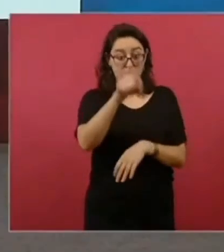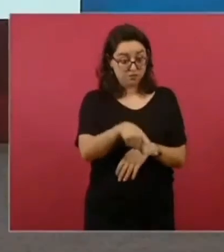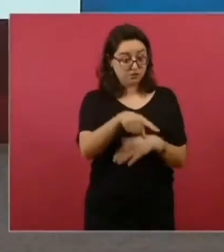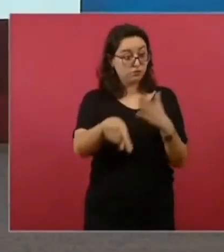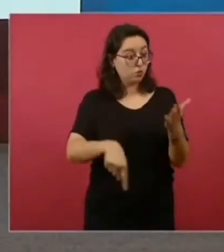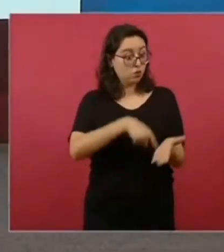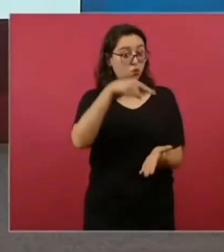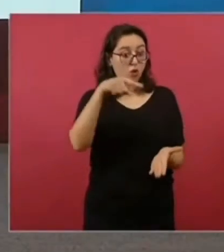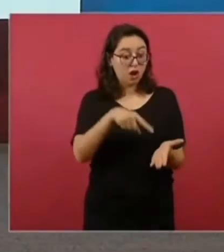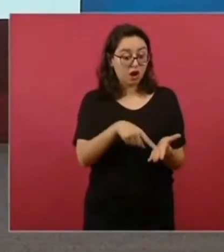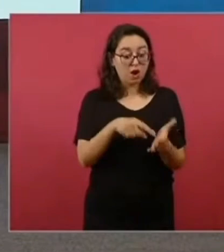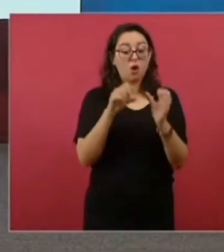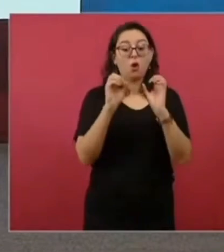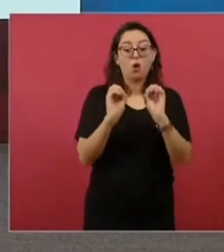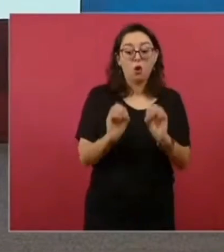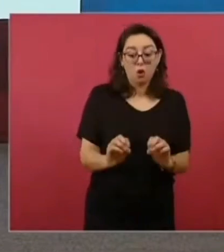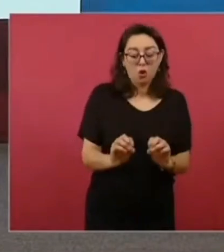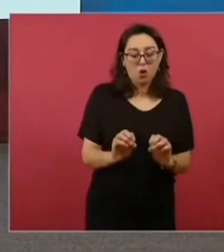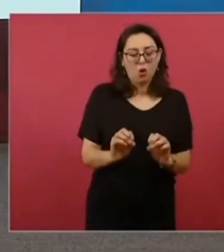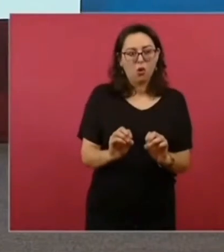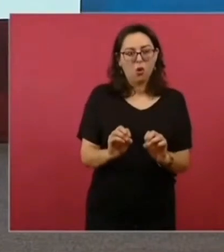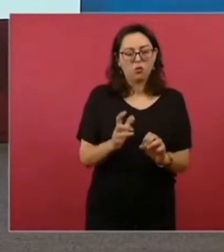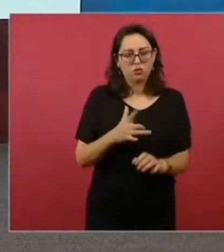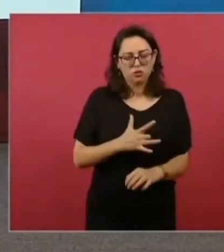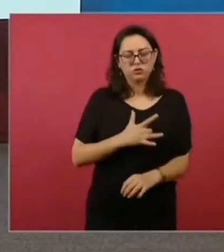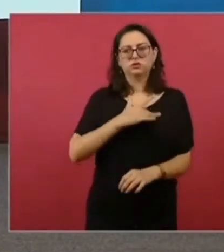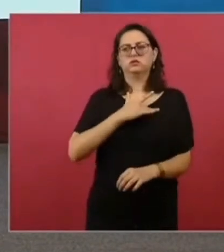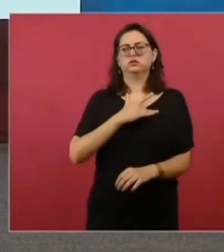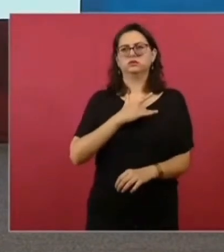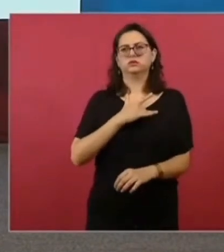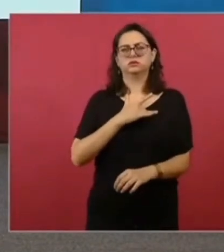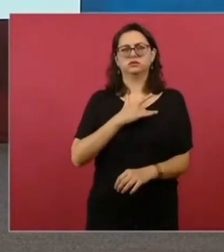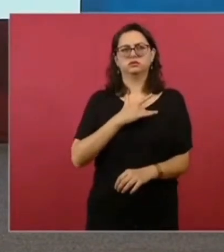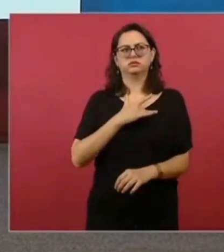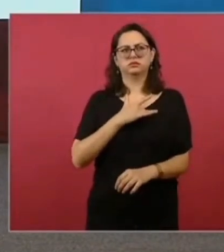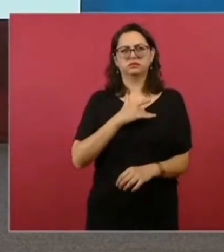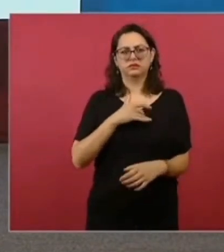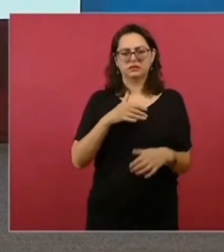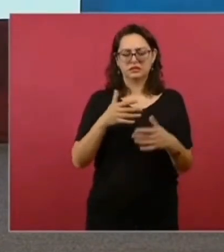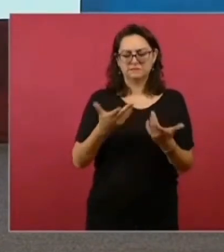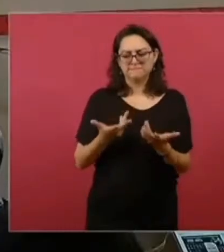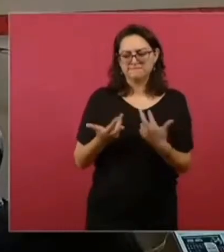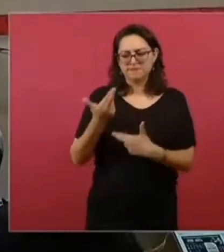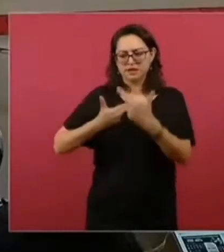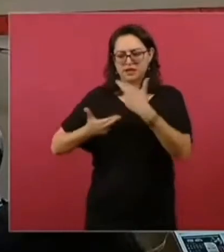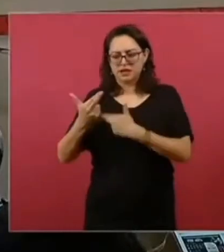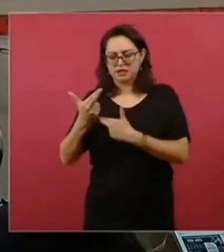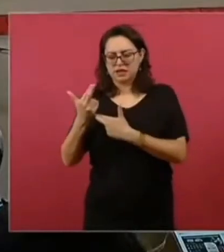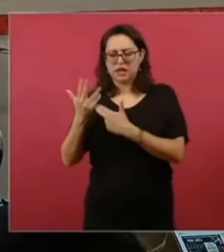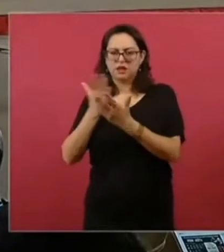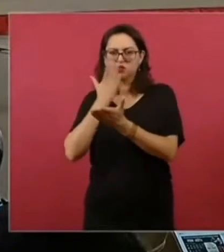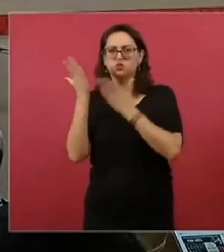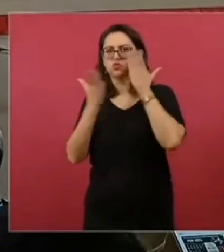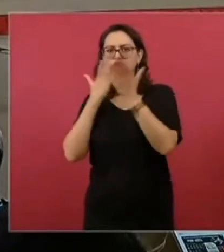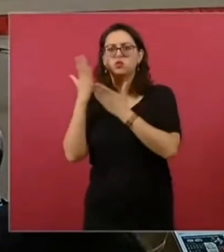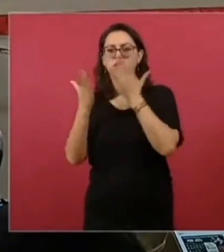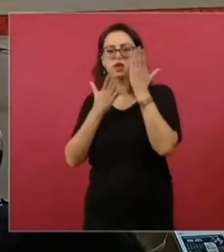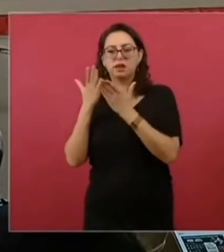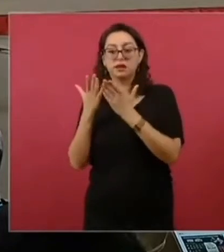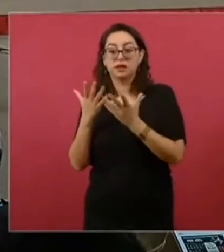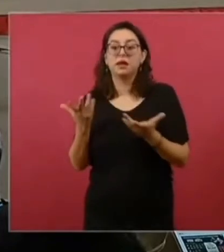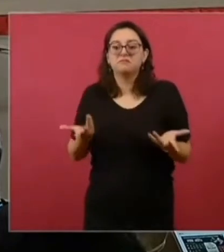capacitaron o deciden regresar a estudiar. Y también ahí se apoya para conseguir becas. Entonces, bueno,